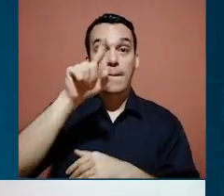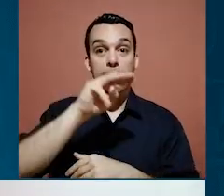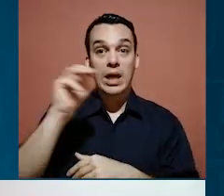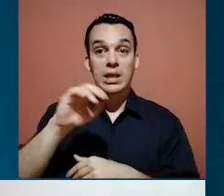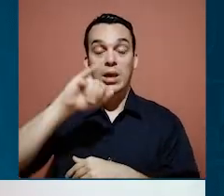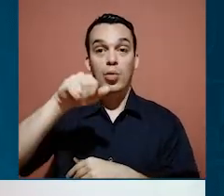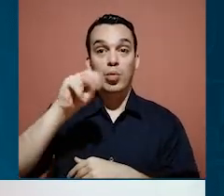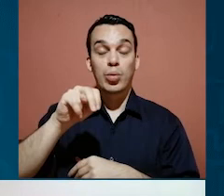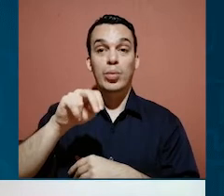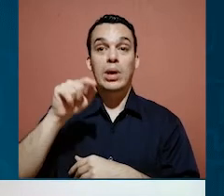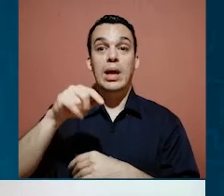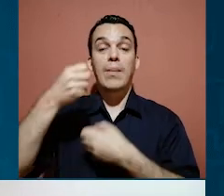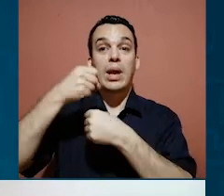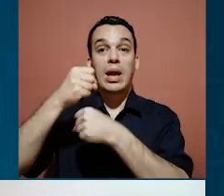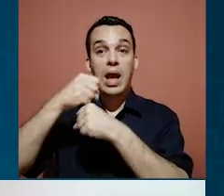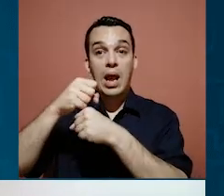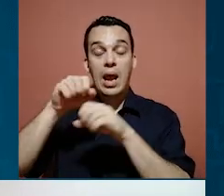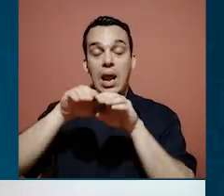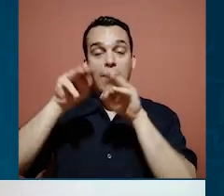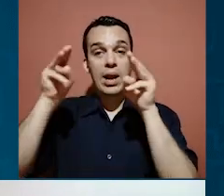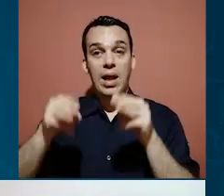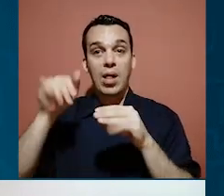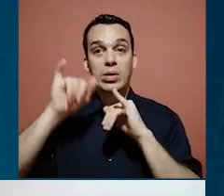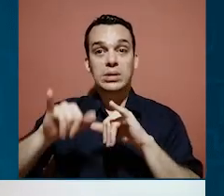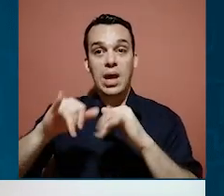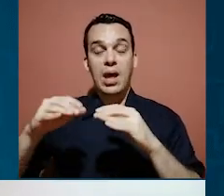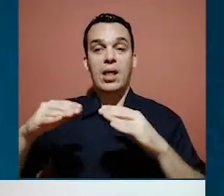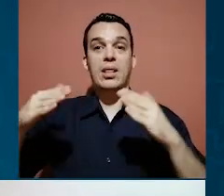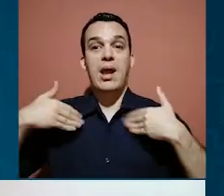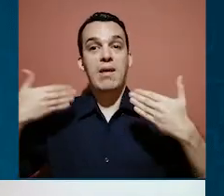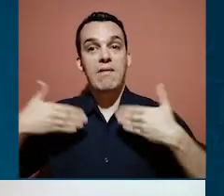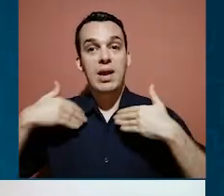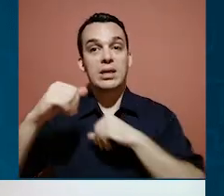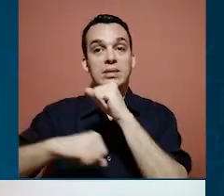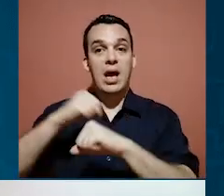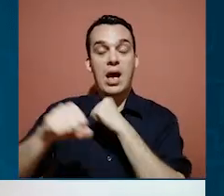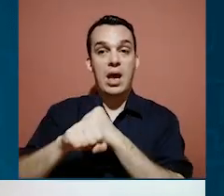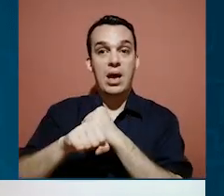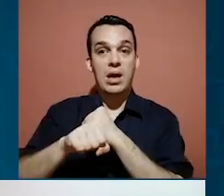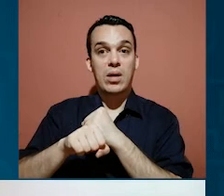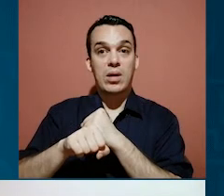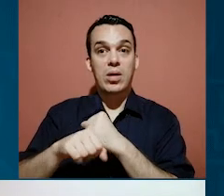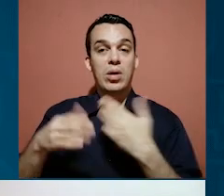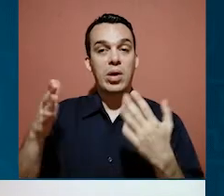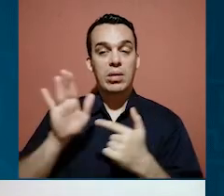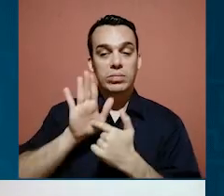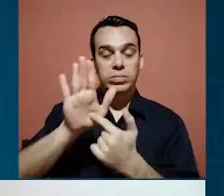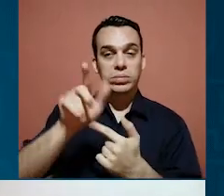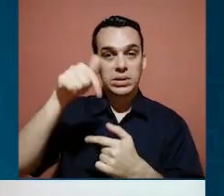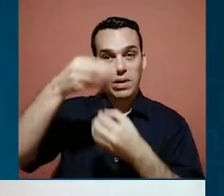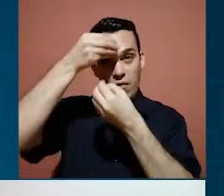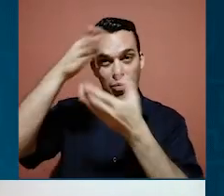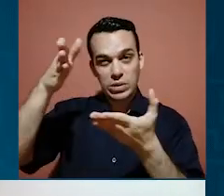el mes de junio el Mercado Municipal está de aniversario. Es el aniversario del Mercado Municipal y les quisimos